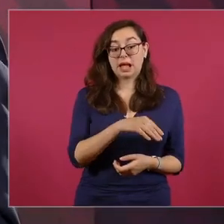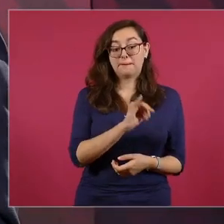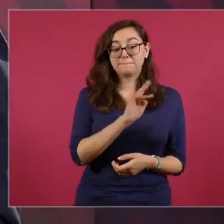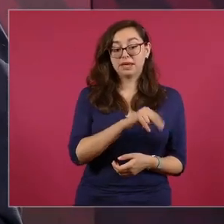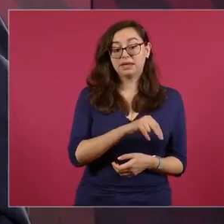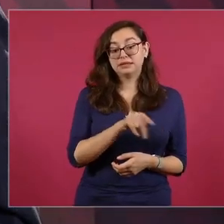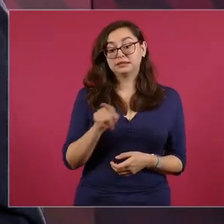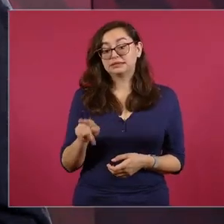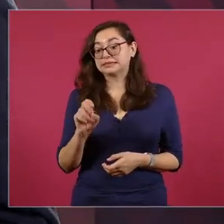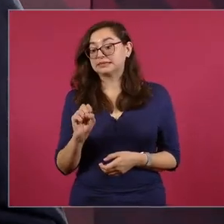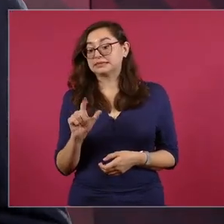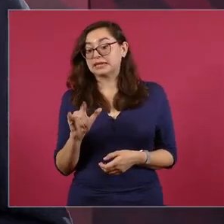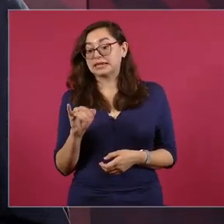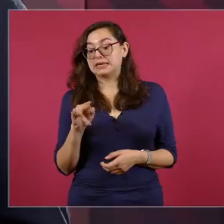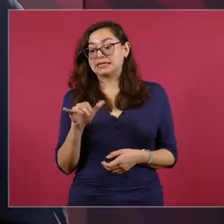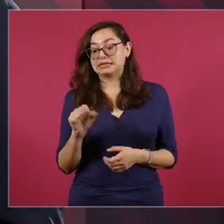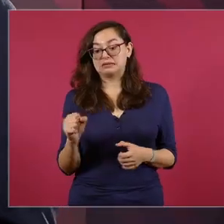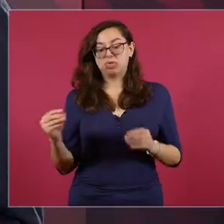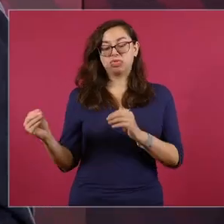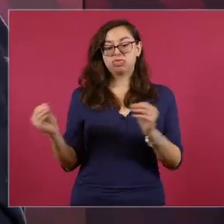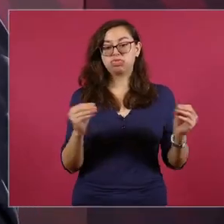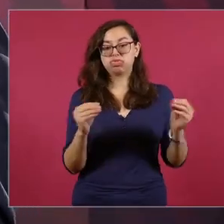así como se peleó